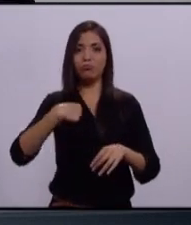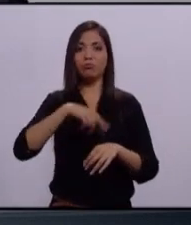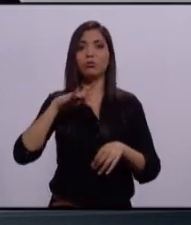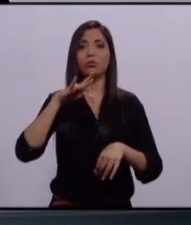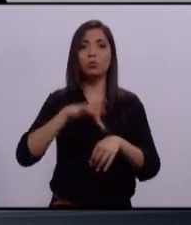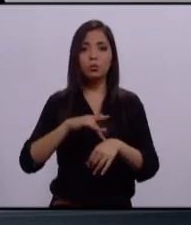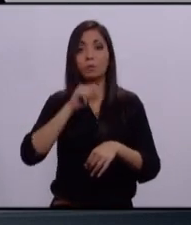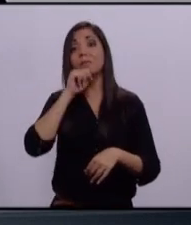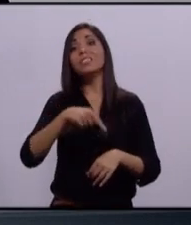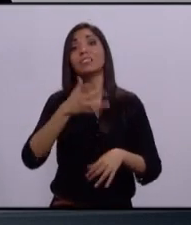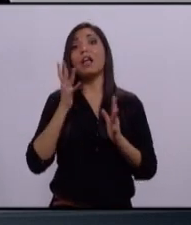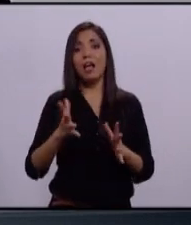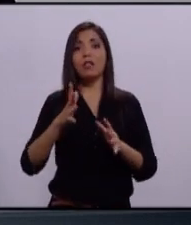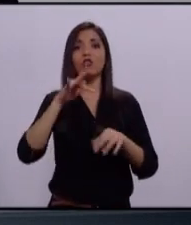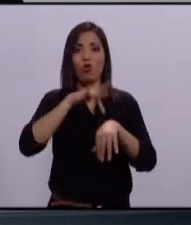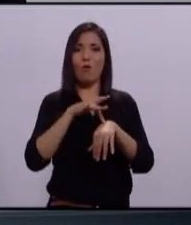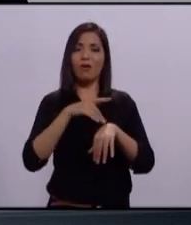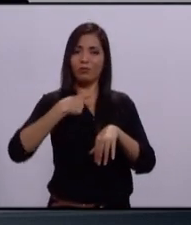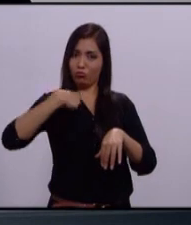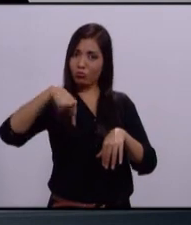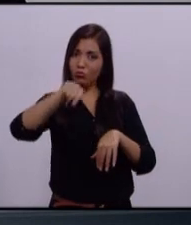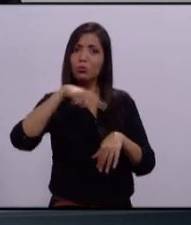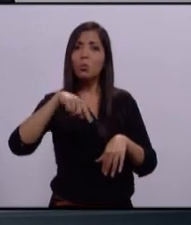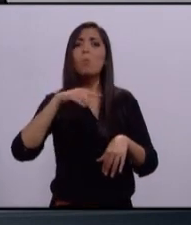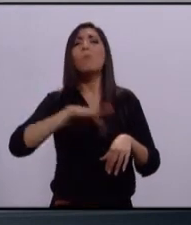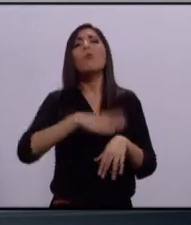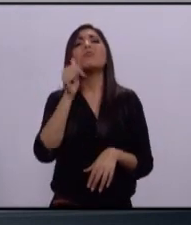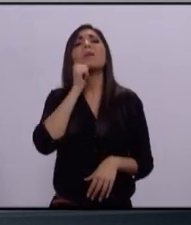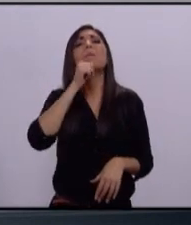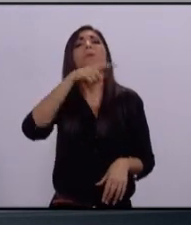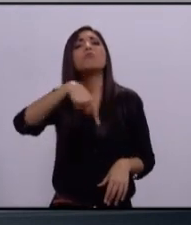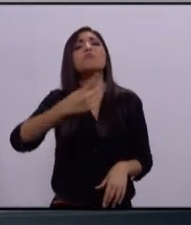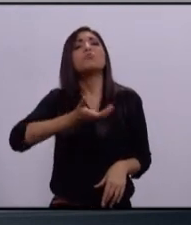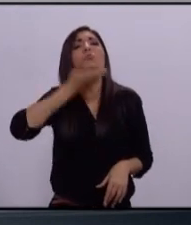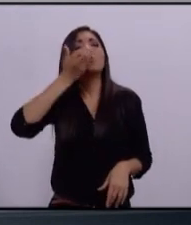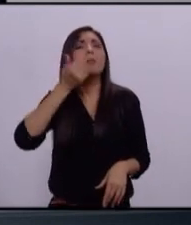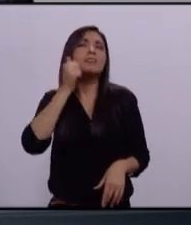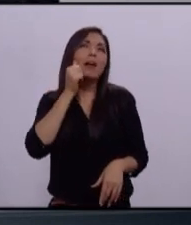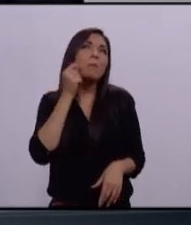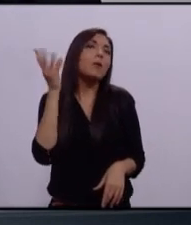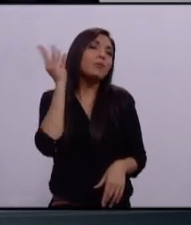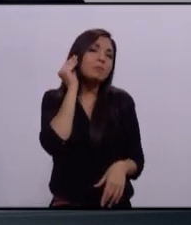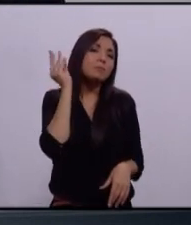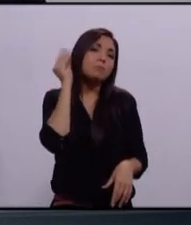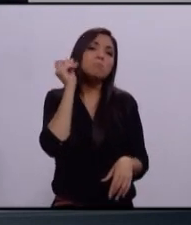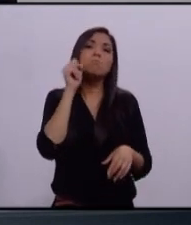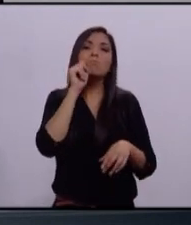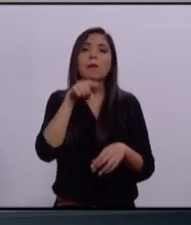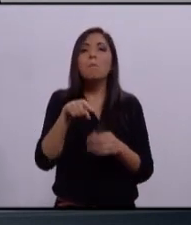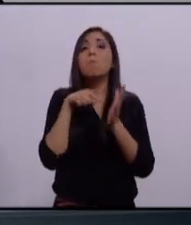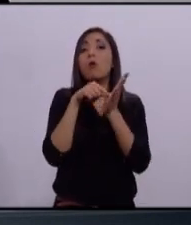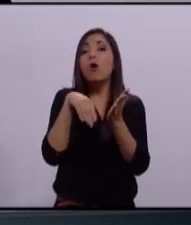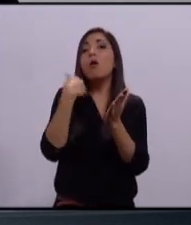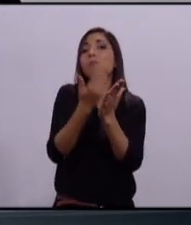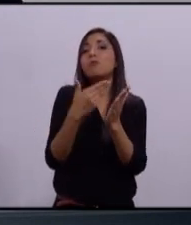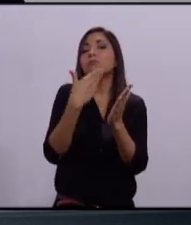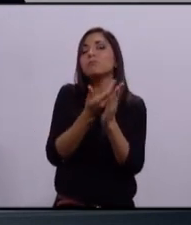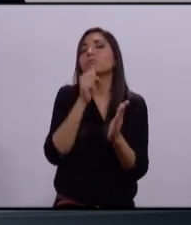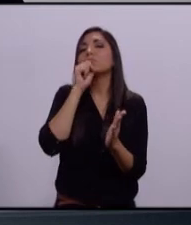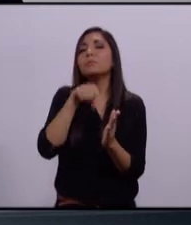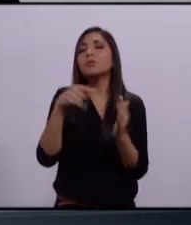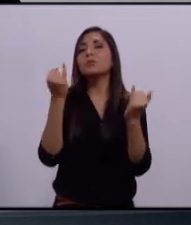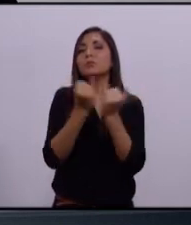nos toca a todos nosotros. ¿Por qué? Porque siempre estamos acostumbrados a escuchar las mismas propuestas, las mismas mentiras. Creo que llegó el momento.